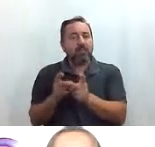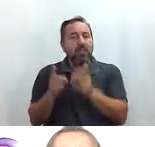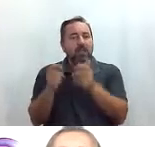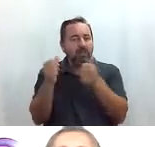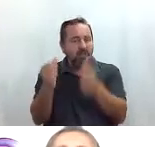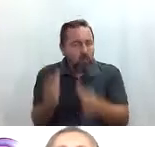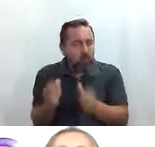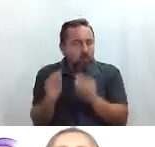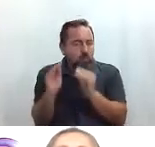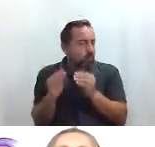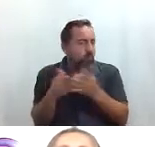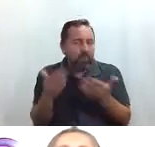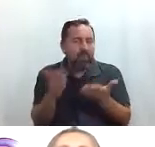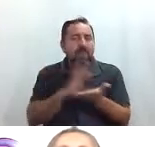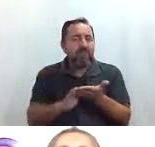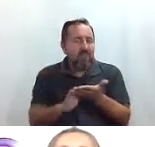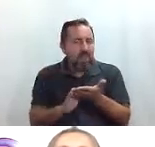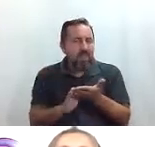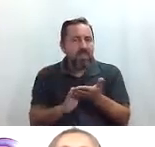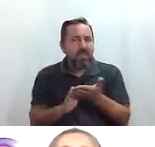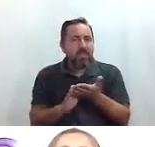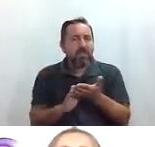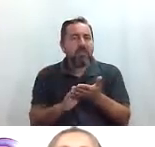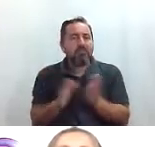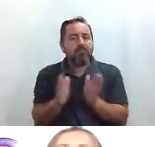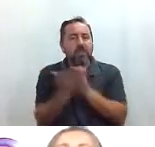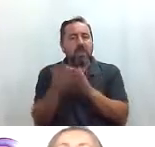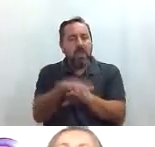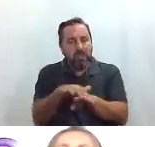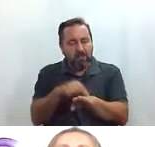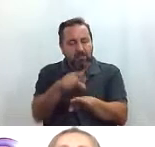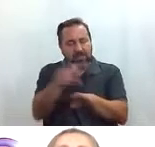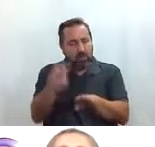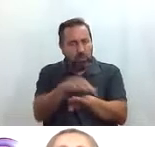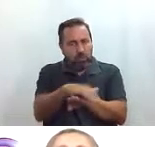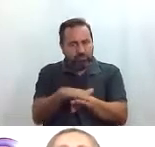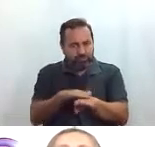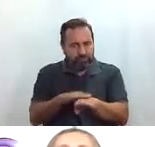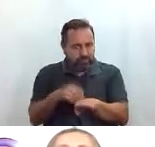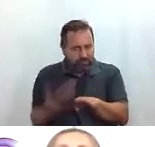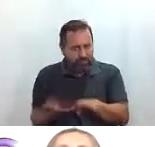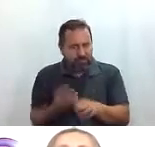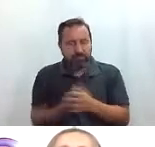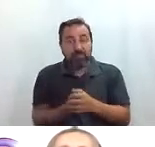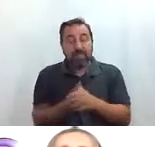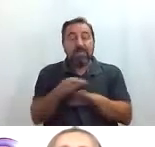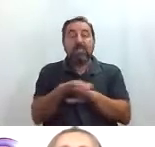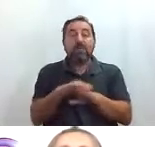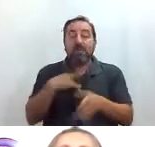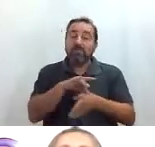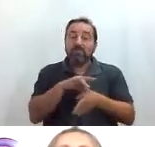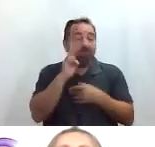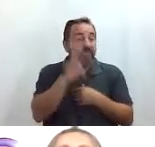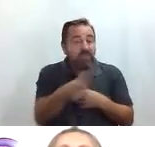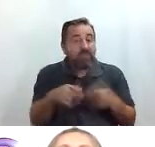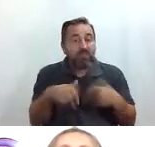su título y tal en braille en la tapa así que está muy bien pues nada cuando terminamos la visita que hicimos en la